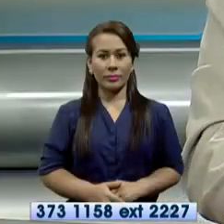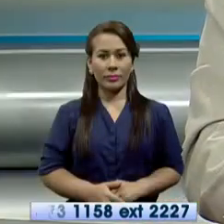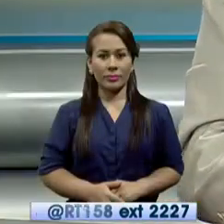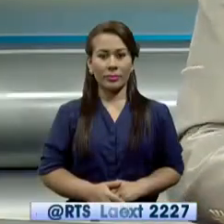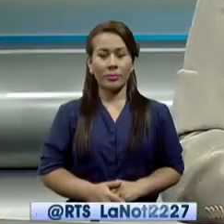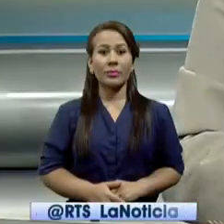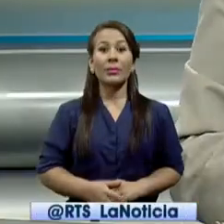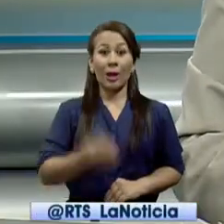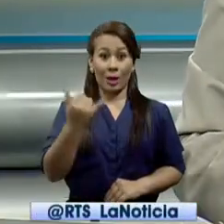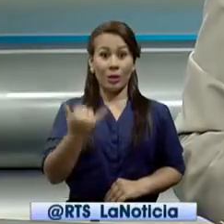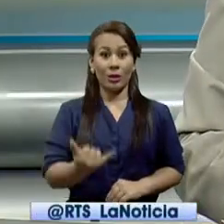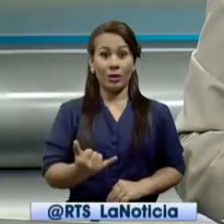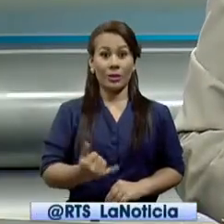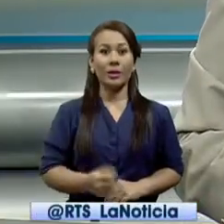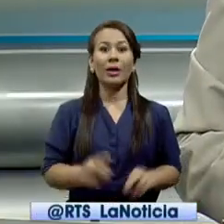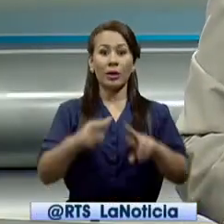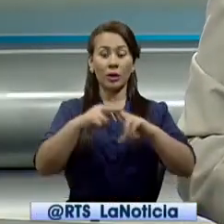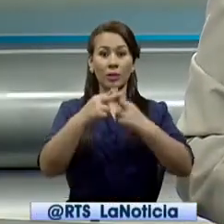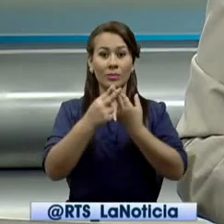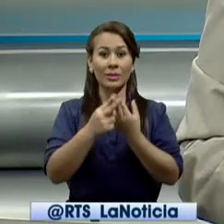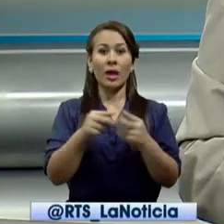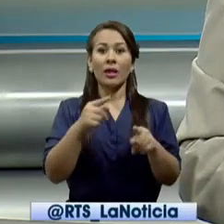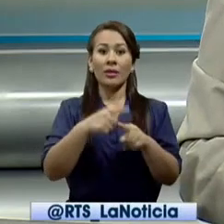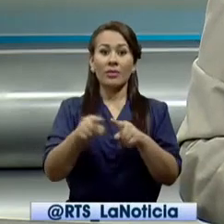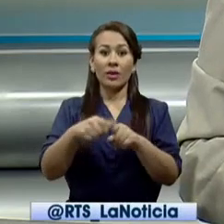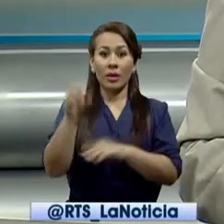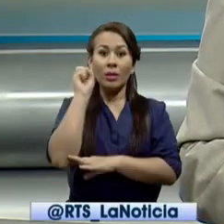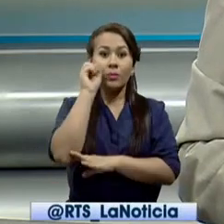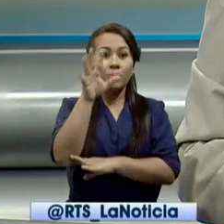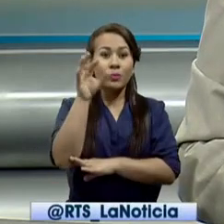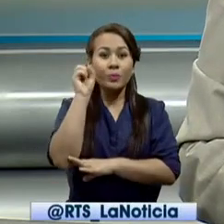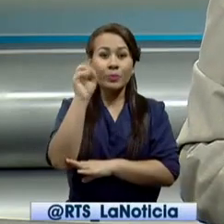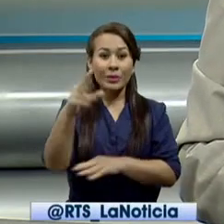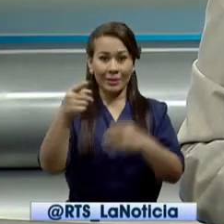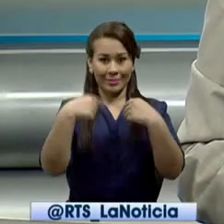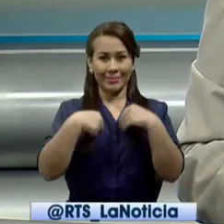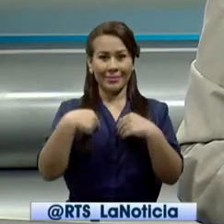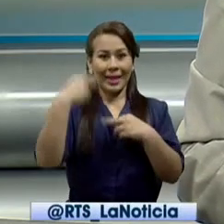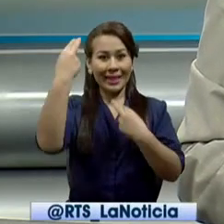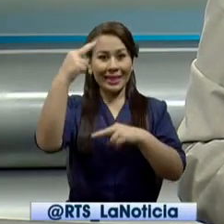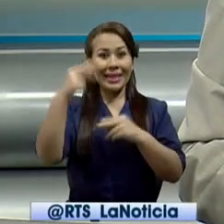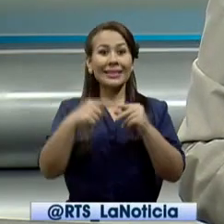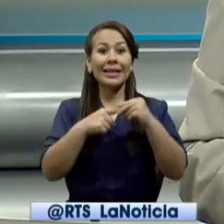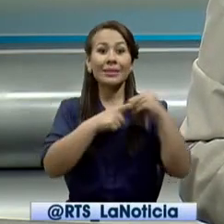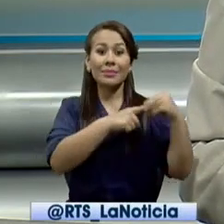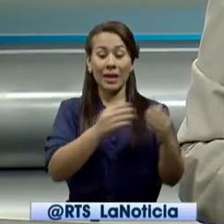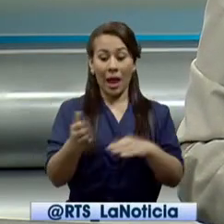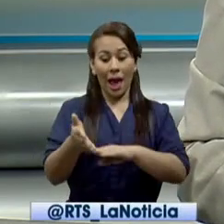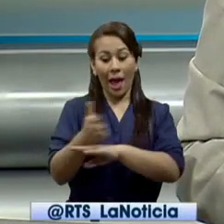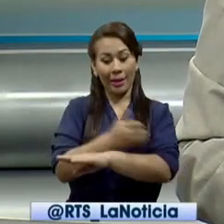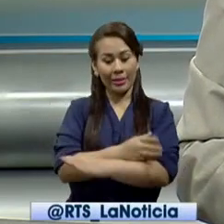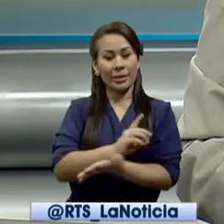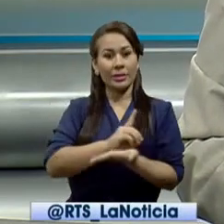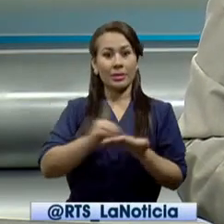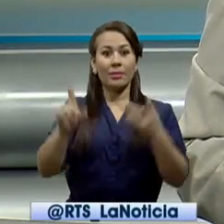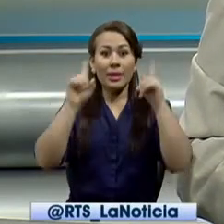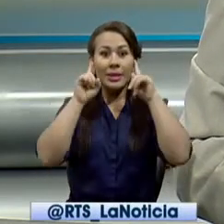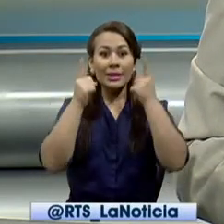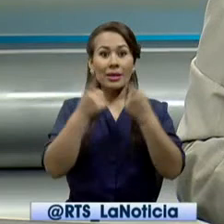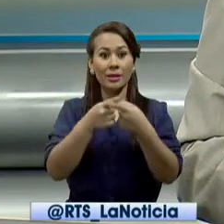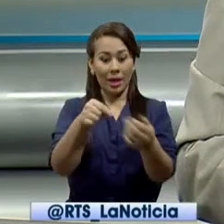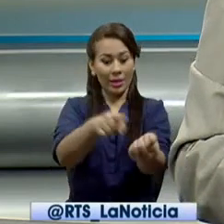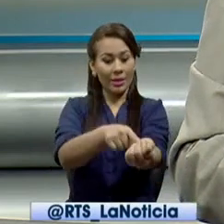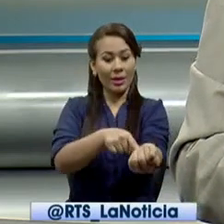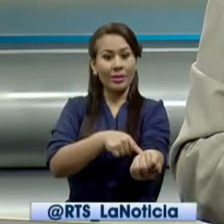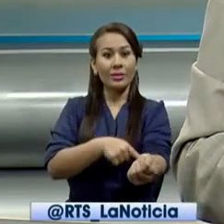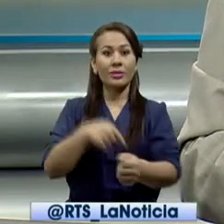Desde hoy, iniciamos una serie de reportajes especiales previos a la Semana Santa. Una de las tradiciones